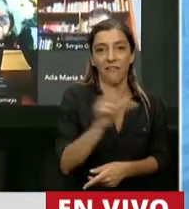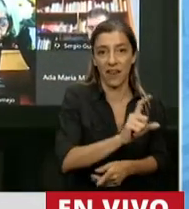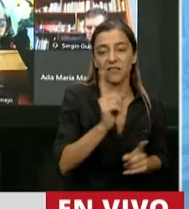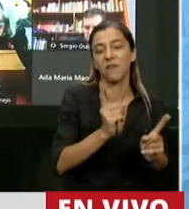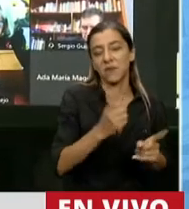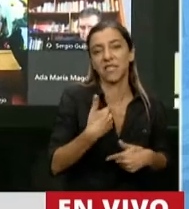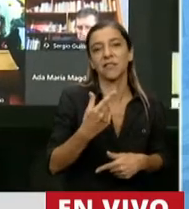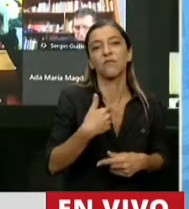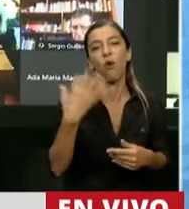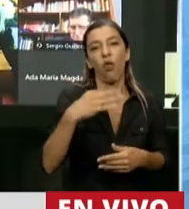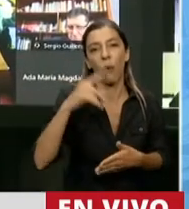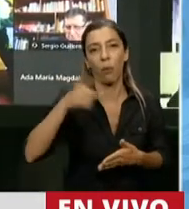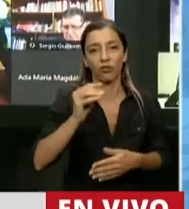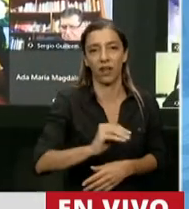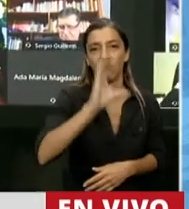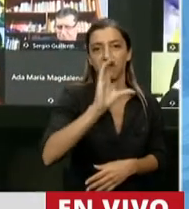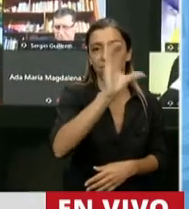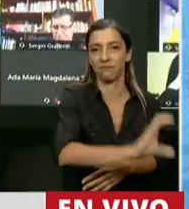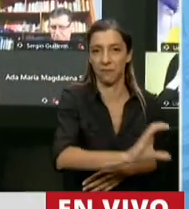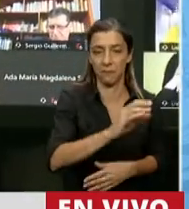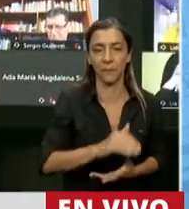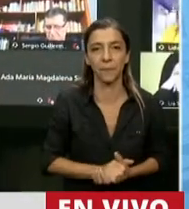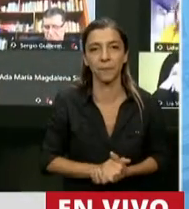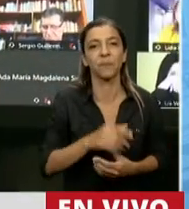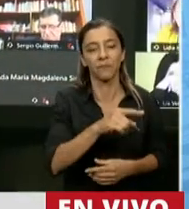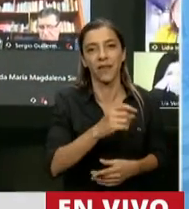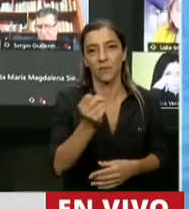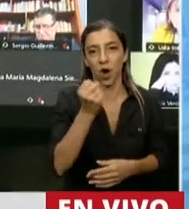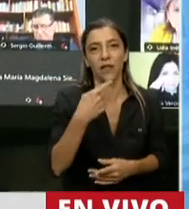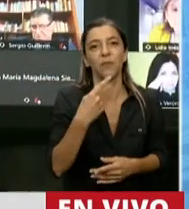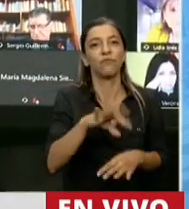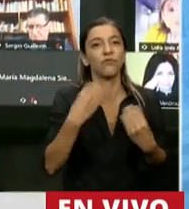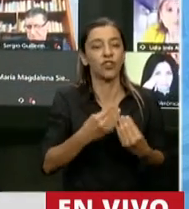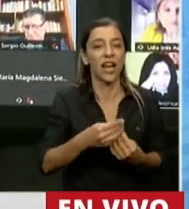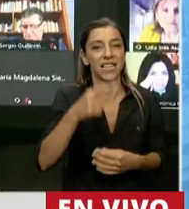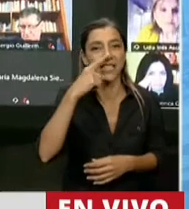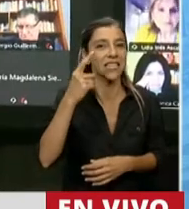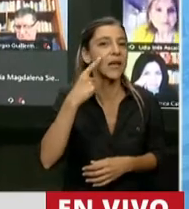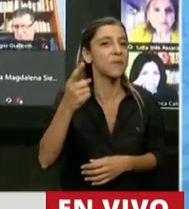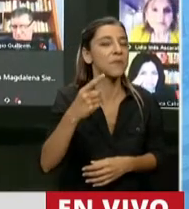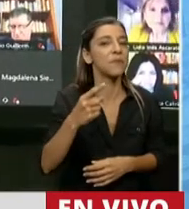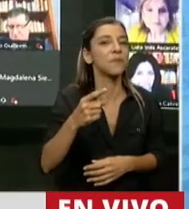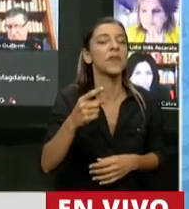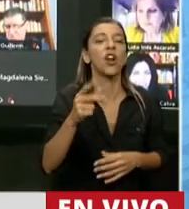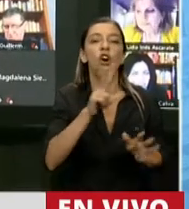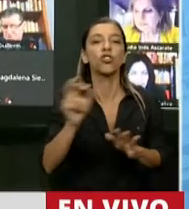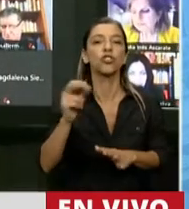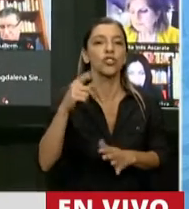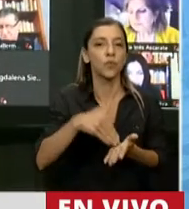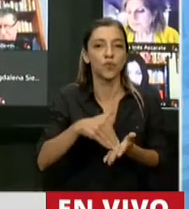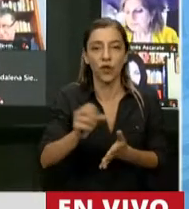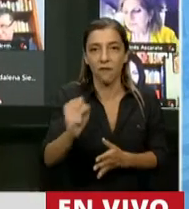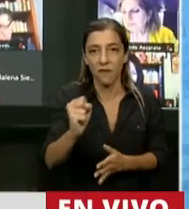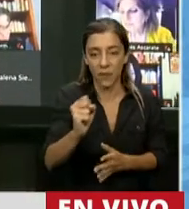con los servicios de seguridad en el orden federal de 7.800 millones de pesos. Y tan acordado fue